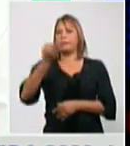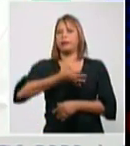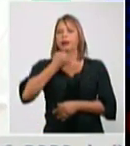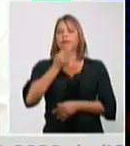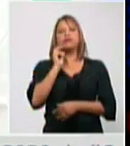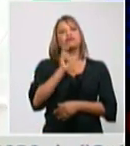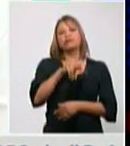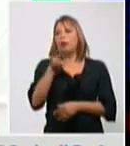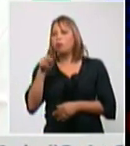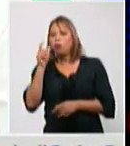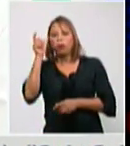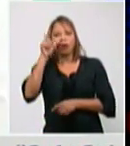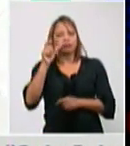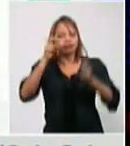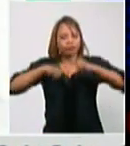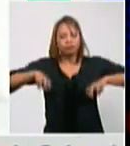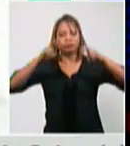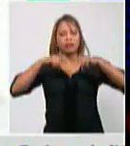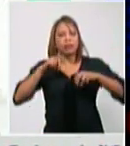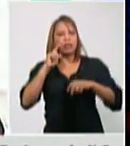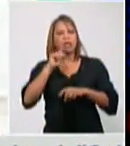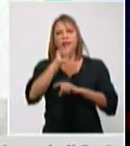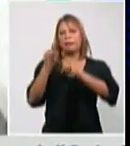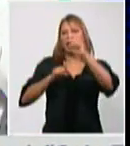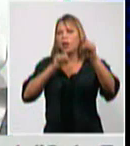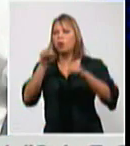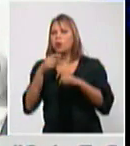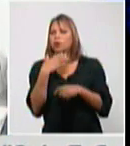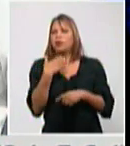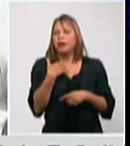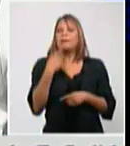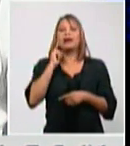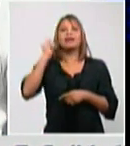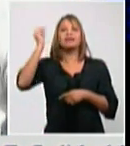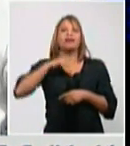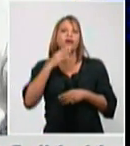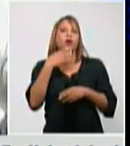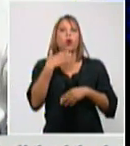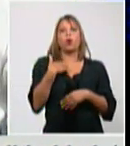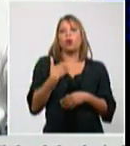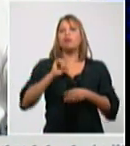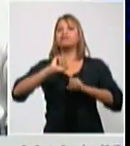se trata de precisar para poder hacer bien completas las acciones de control.